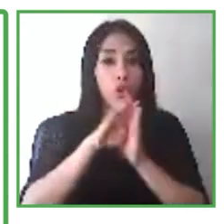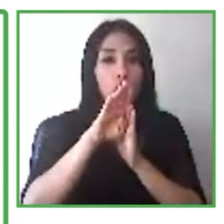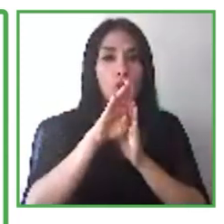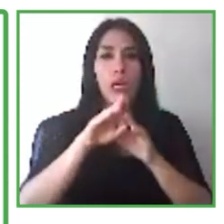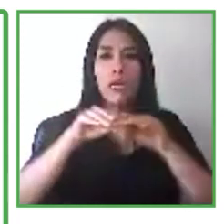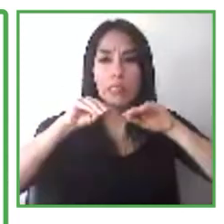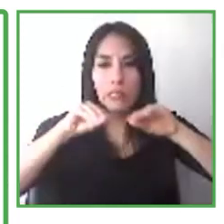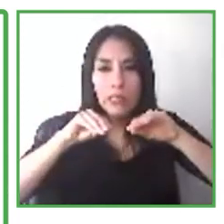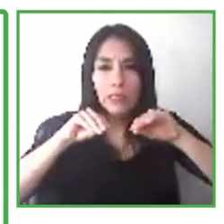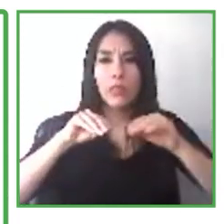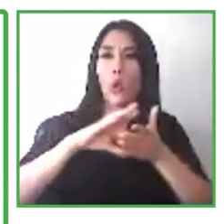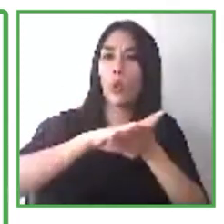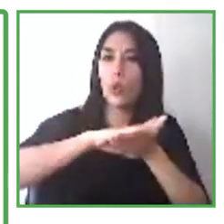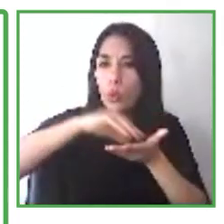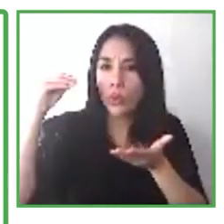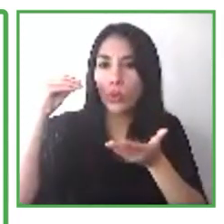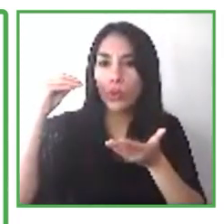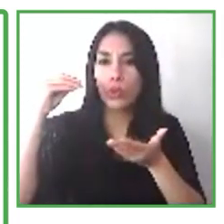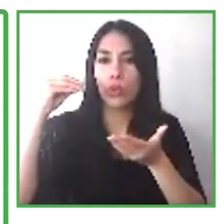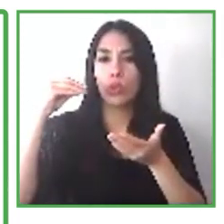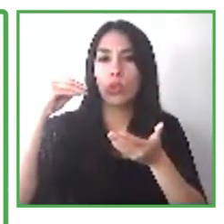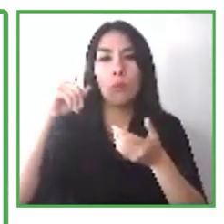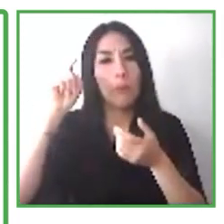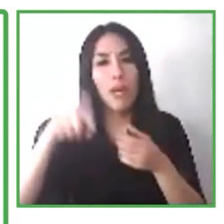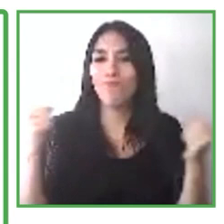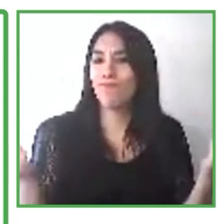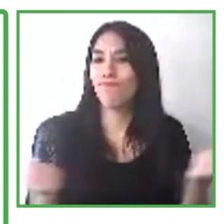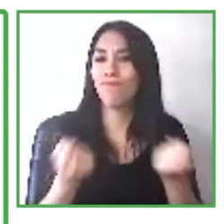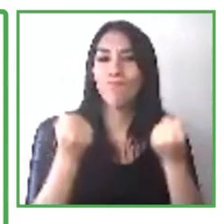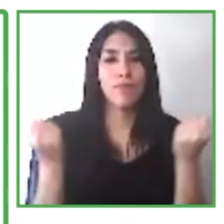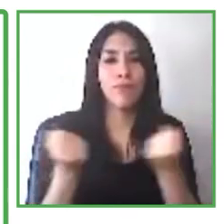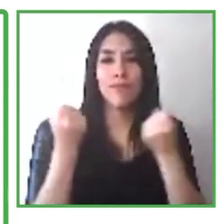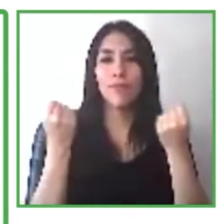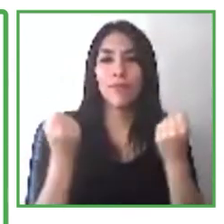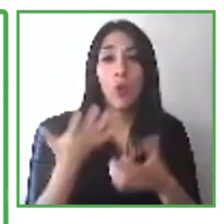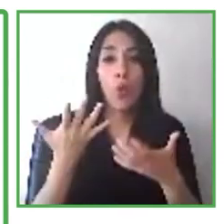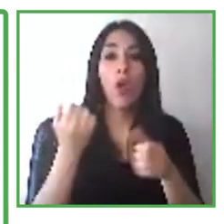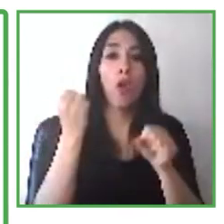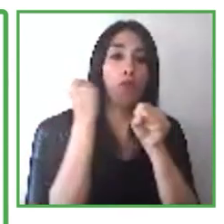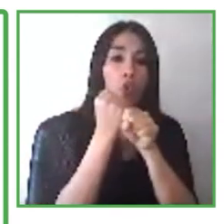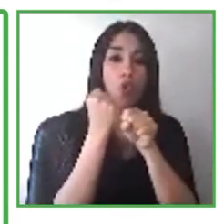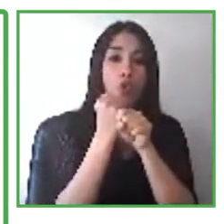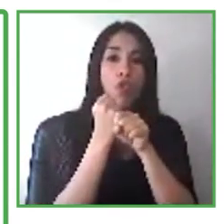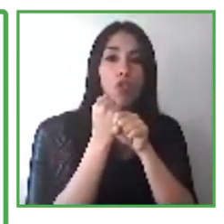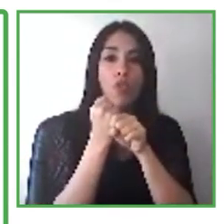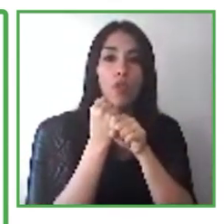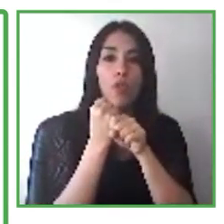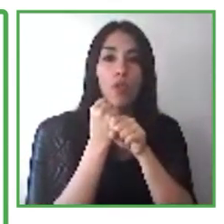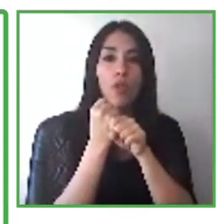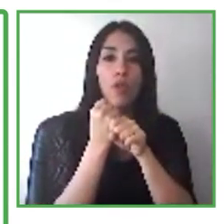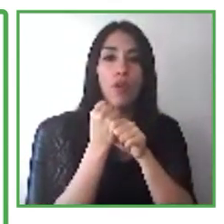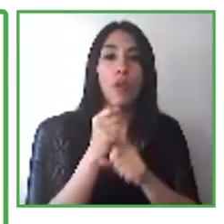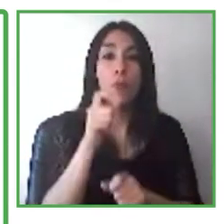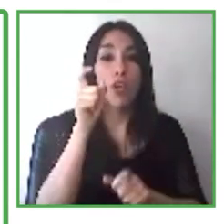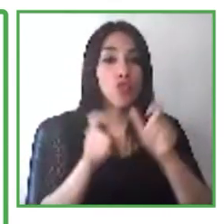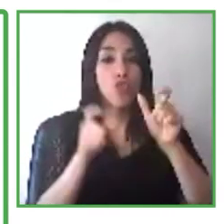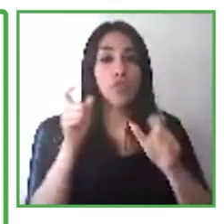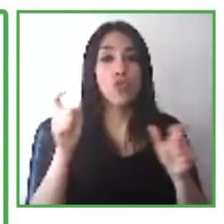demanda. Y también facilitar trabajo y cupos para los participantes que los necesiten.